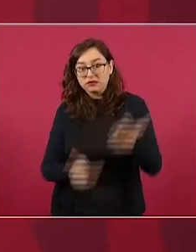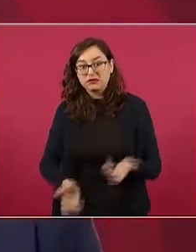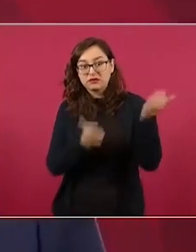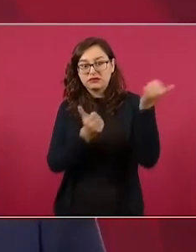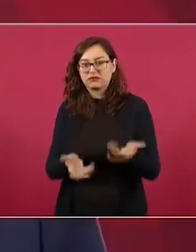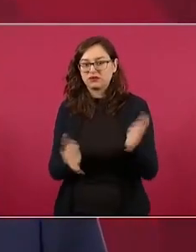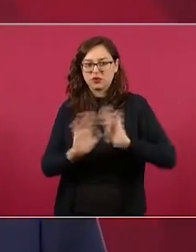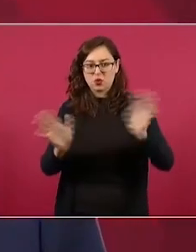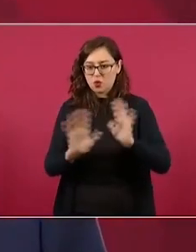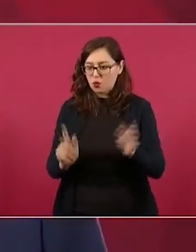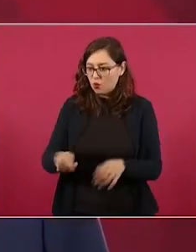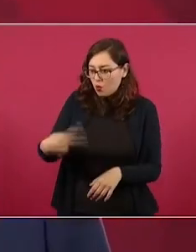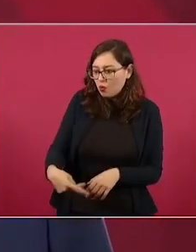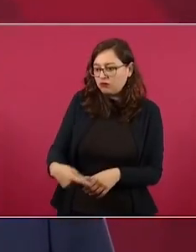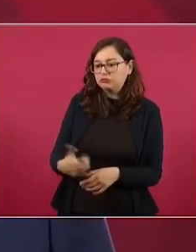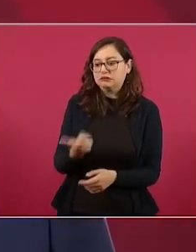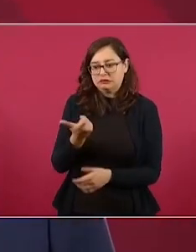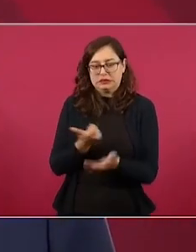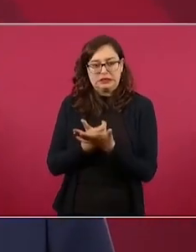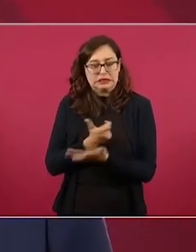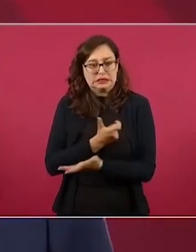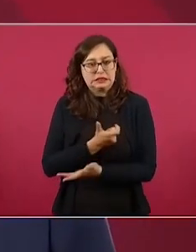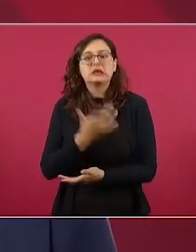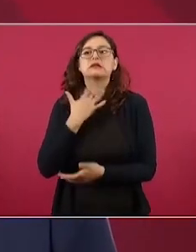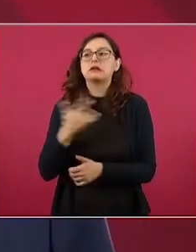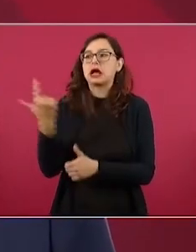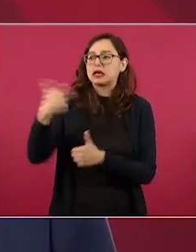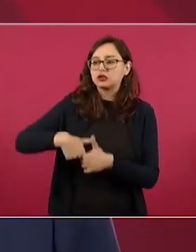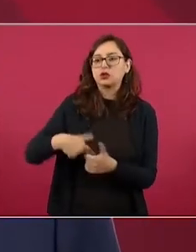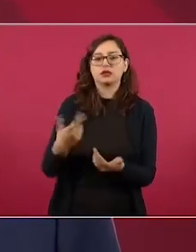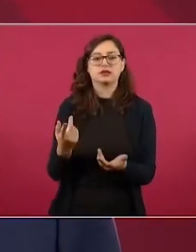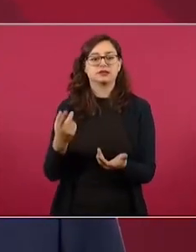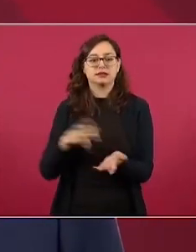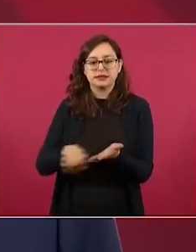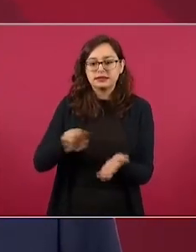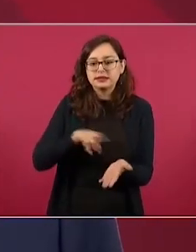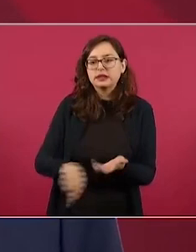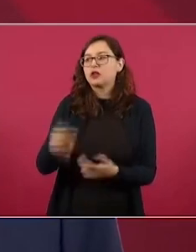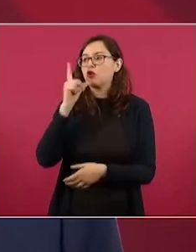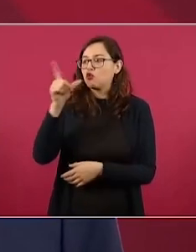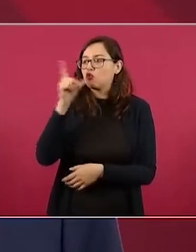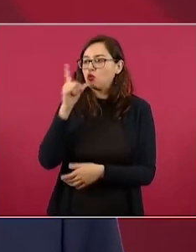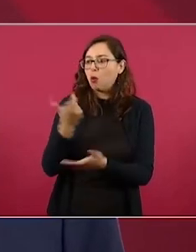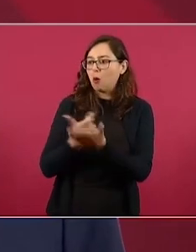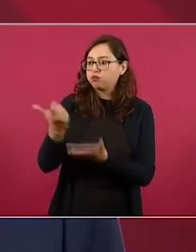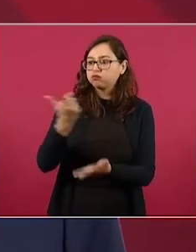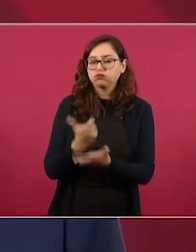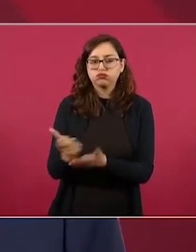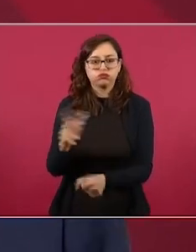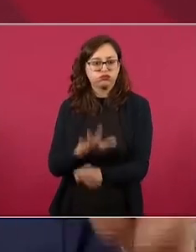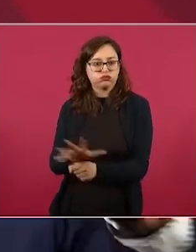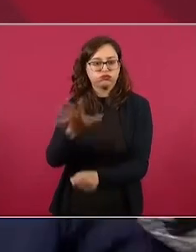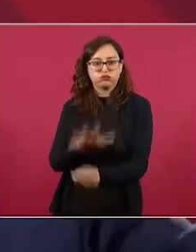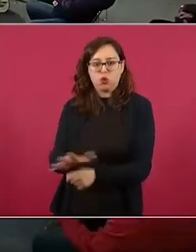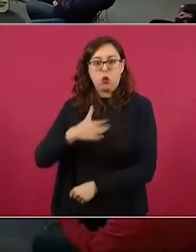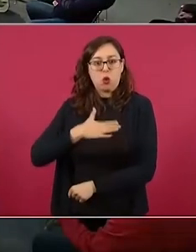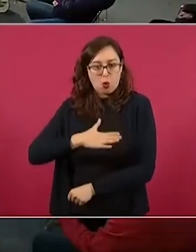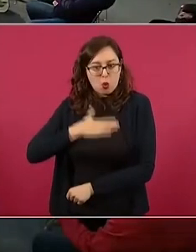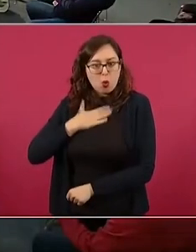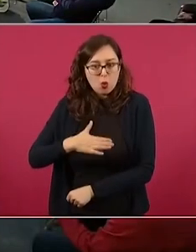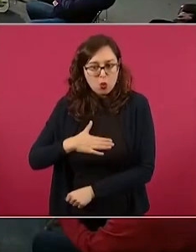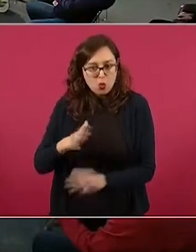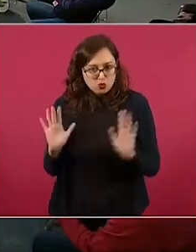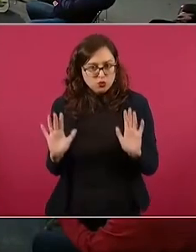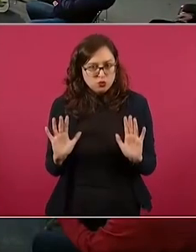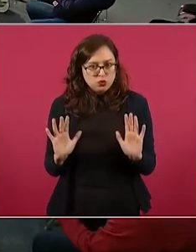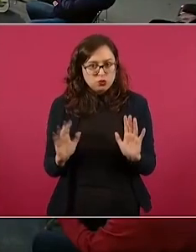manera excesiva las gasolinas, el diésel y la luz. Para decirlo así